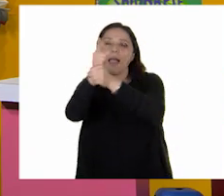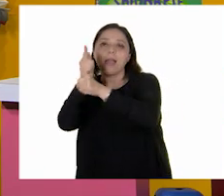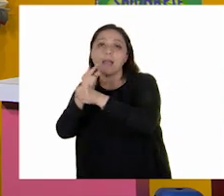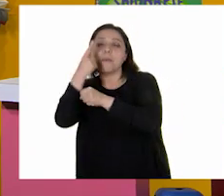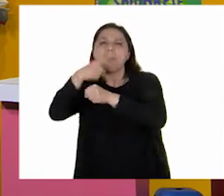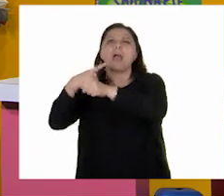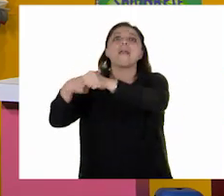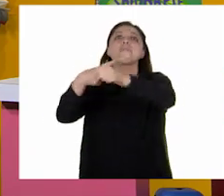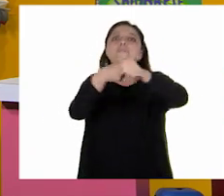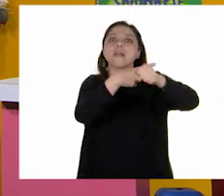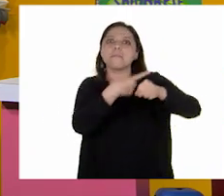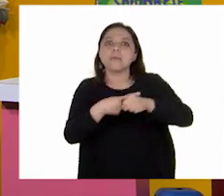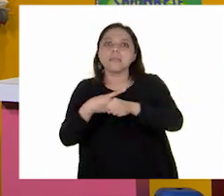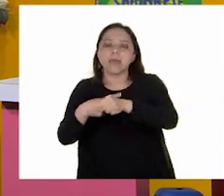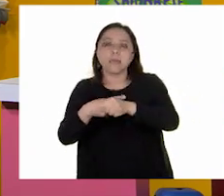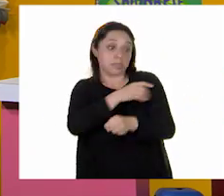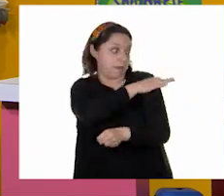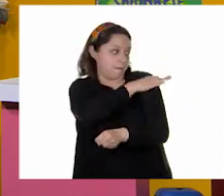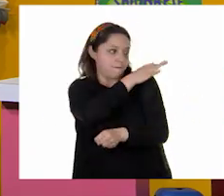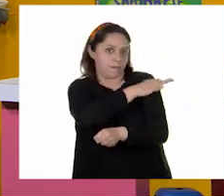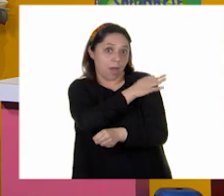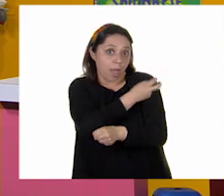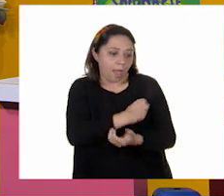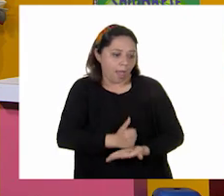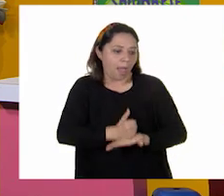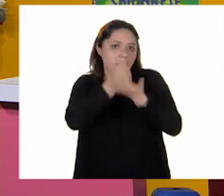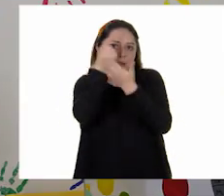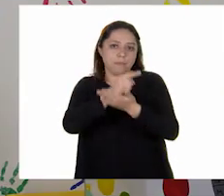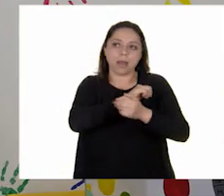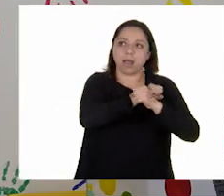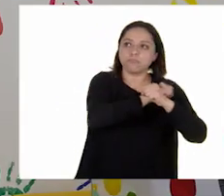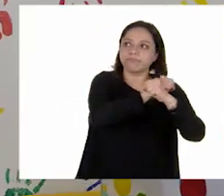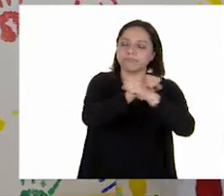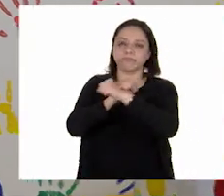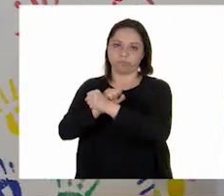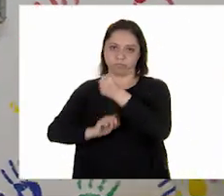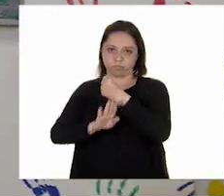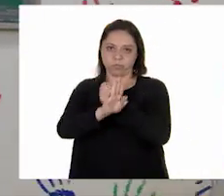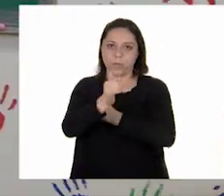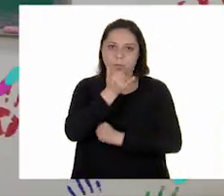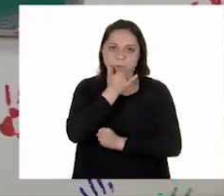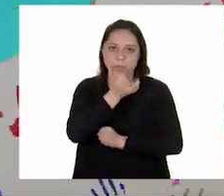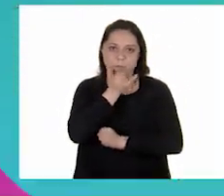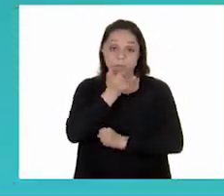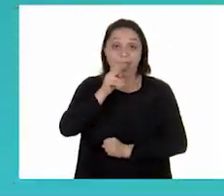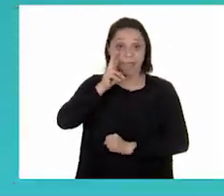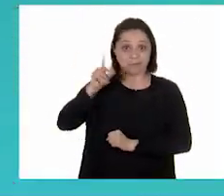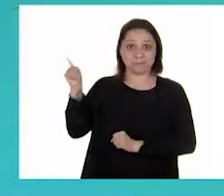vacunas que aparecen en su cartilla. ¿Estás lista, maestra Yesenia? Creo que sí. A ver, veamos.